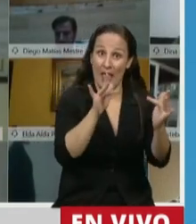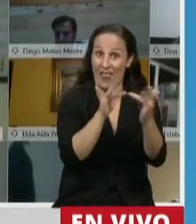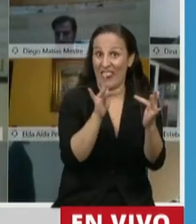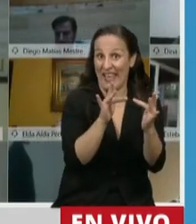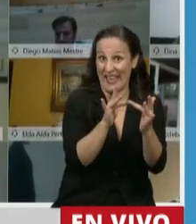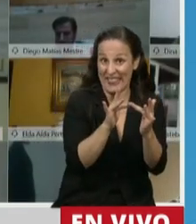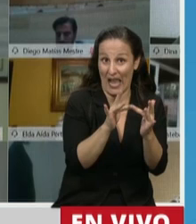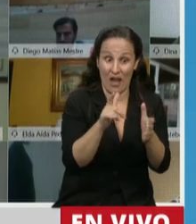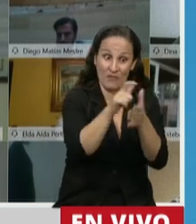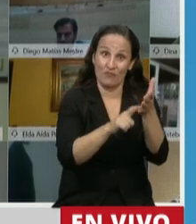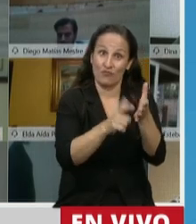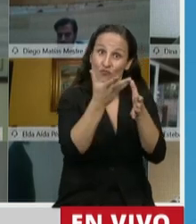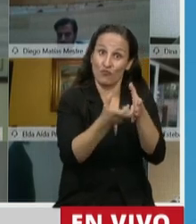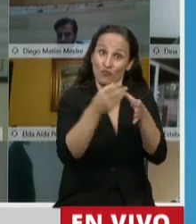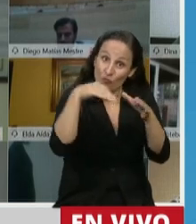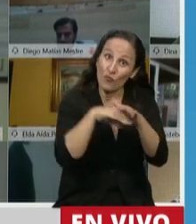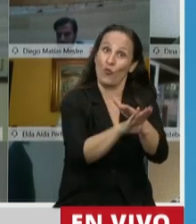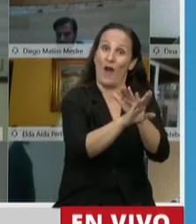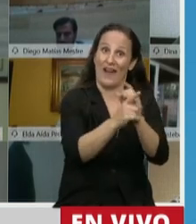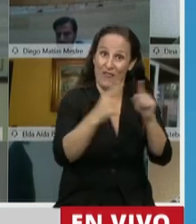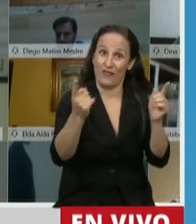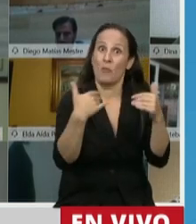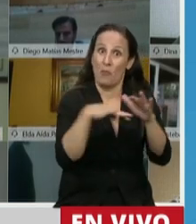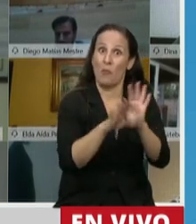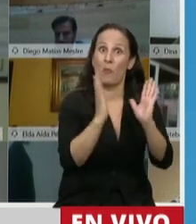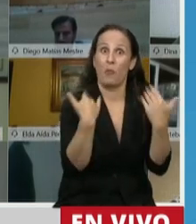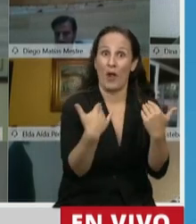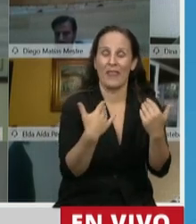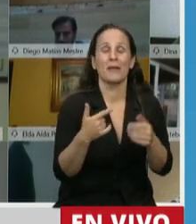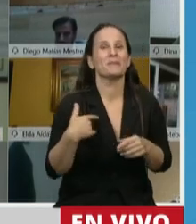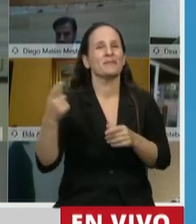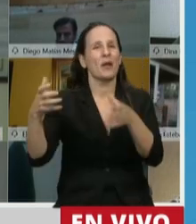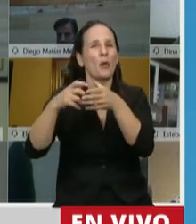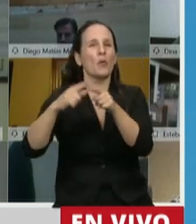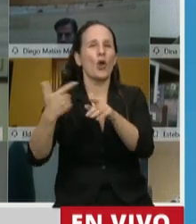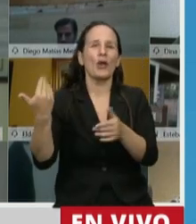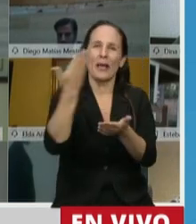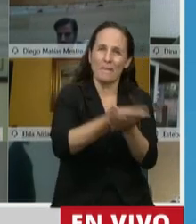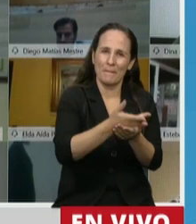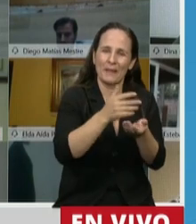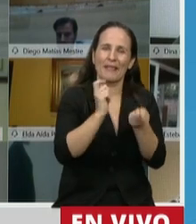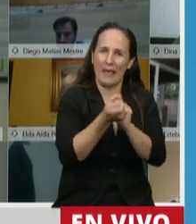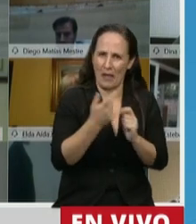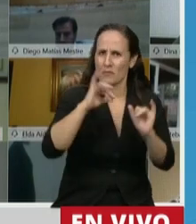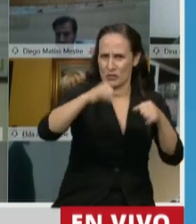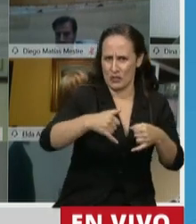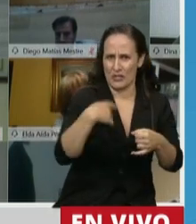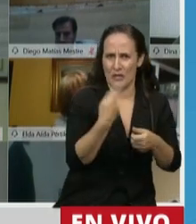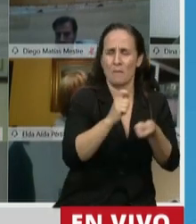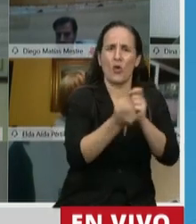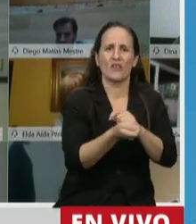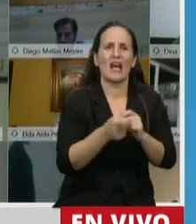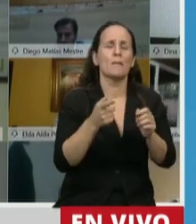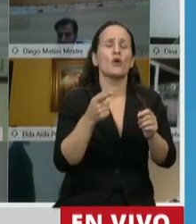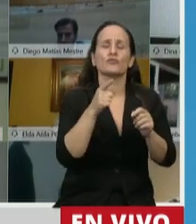digitales sean guardados. Hemos modificado a pedido también de uno de los bloques de la Cámara el periodo a tres años dado